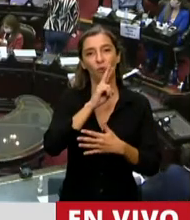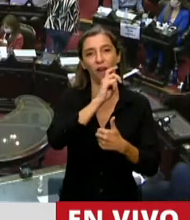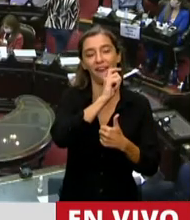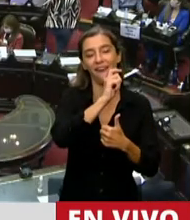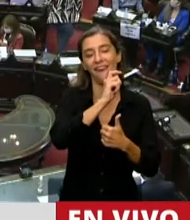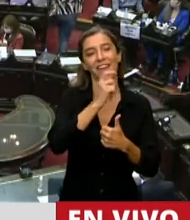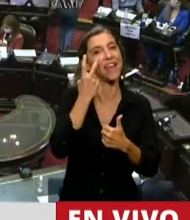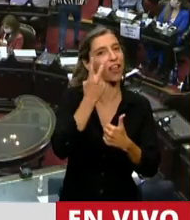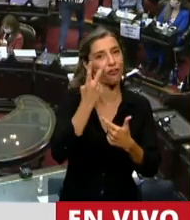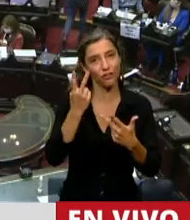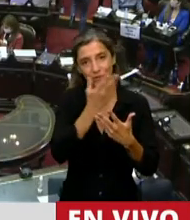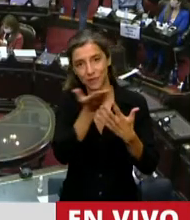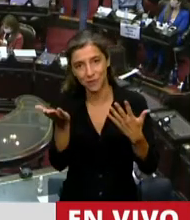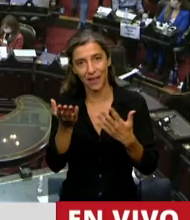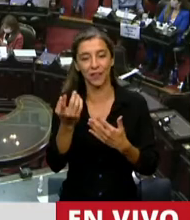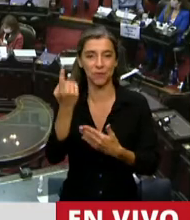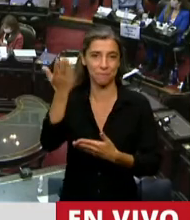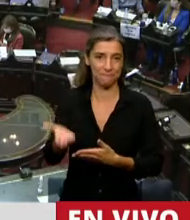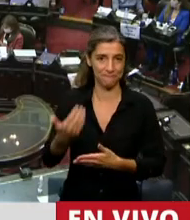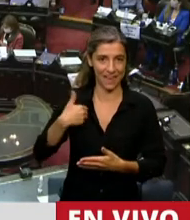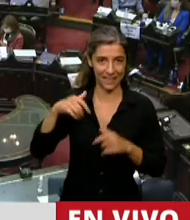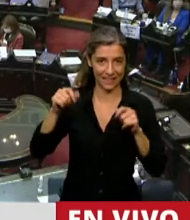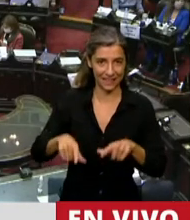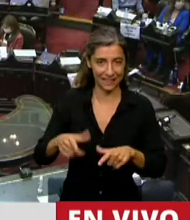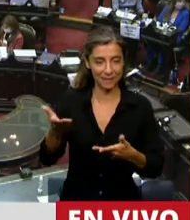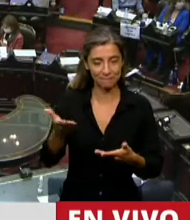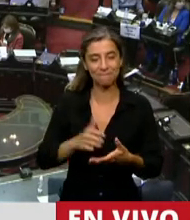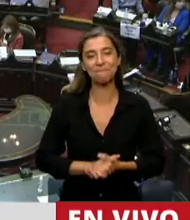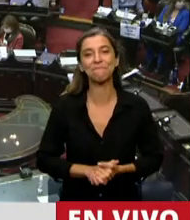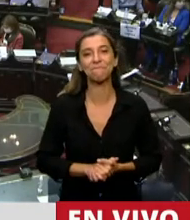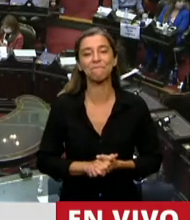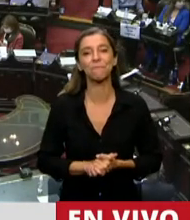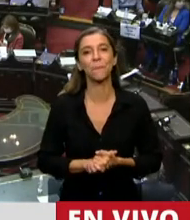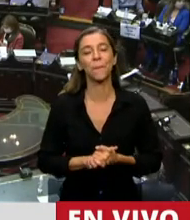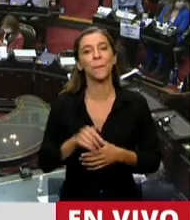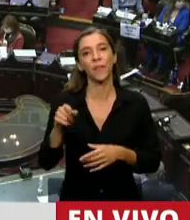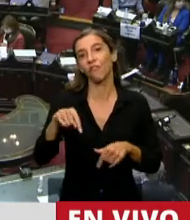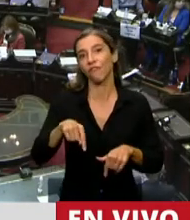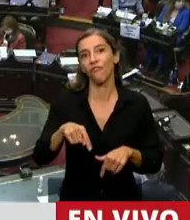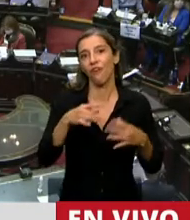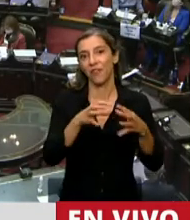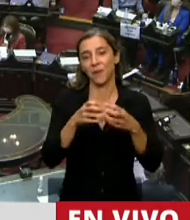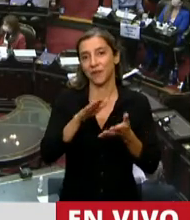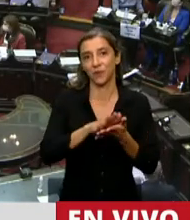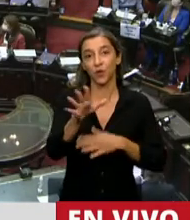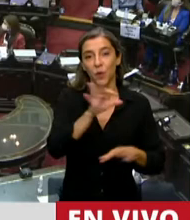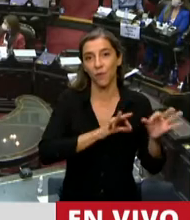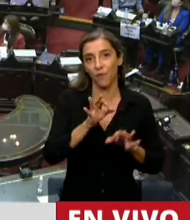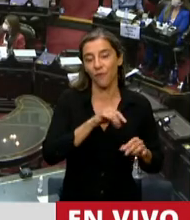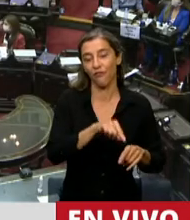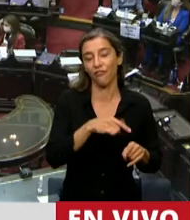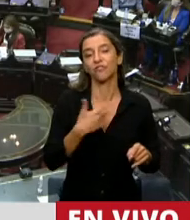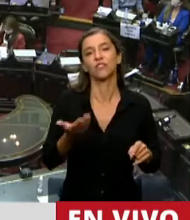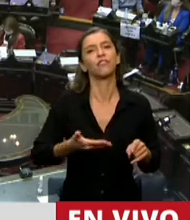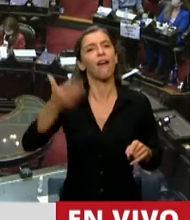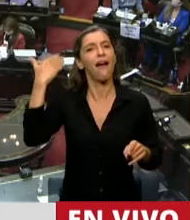tiene mucho que ver también con lo que discutimos y con la voluntad de esta ley. Bueno, hoy nos convoca un debate que había quedado